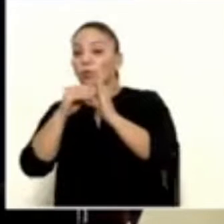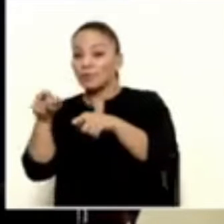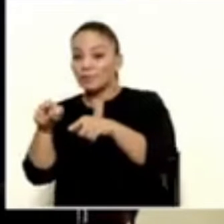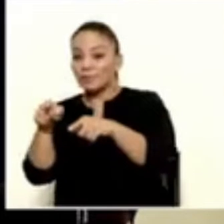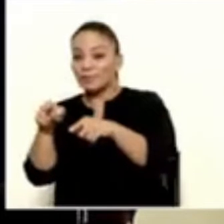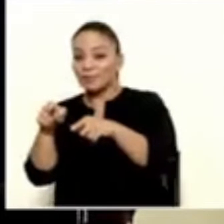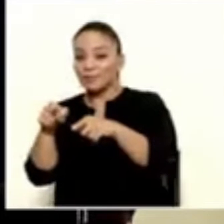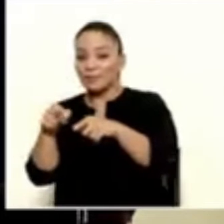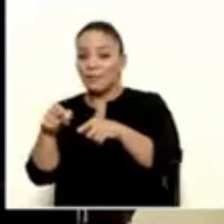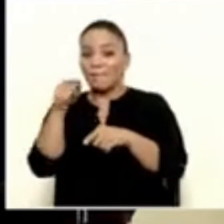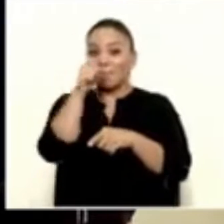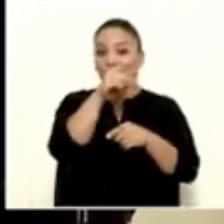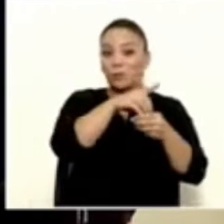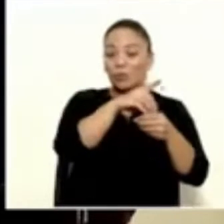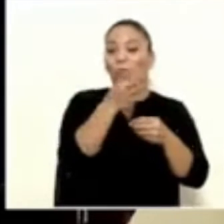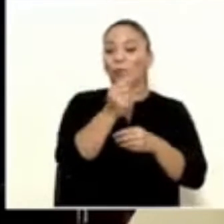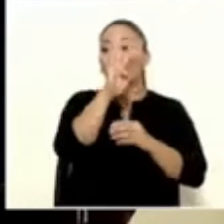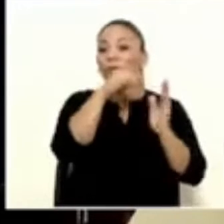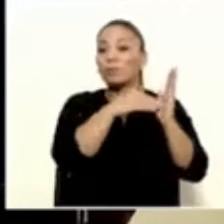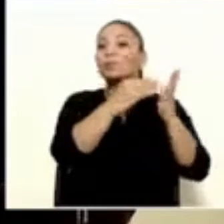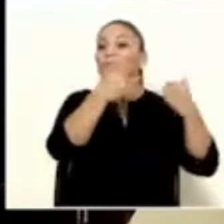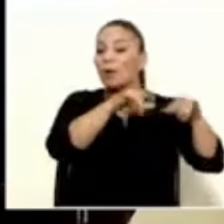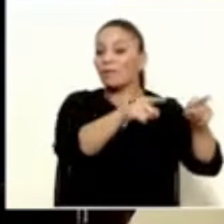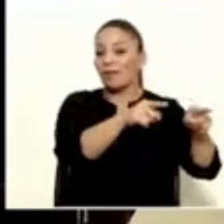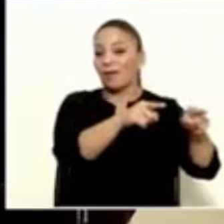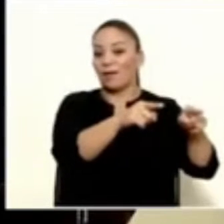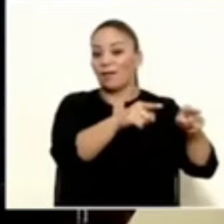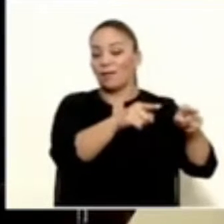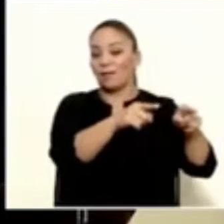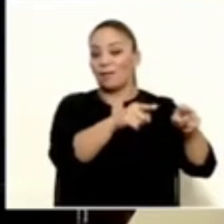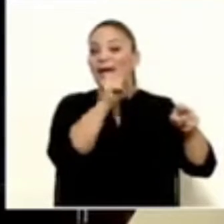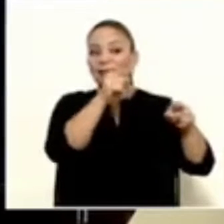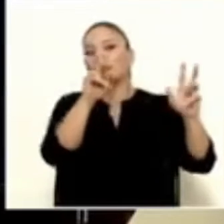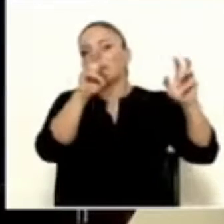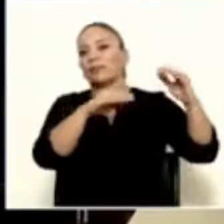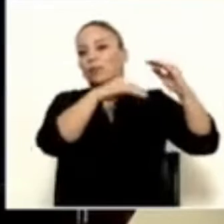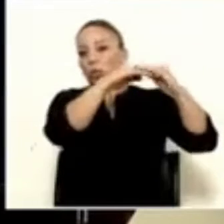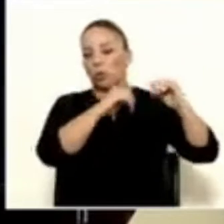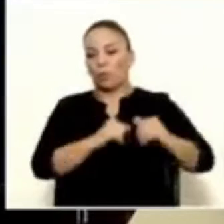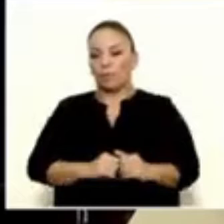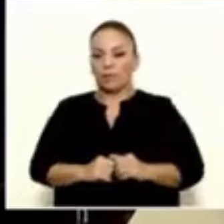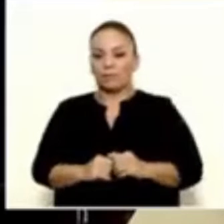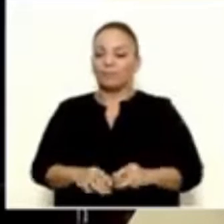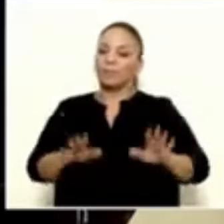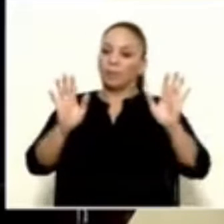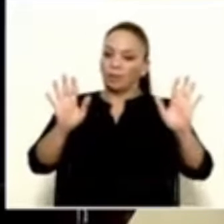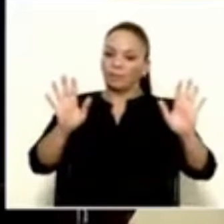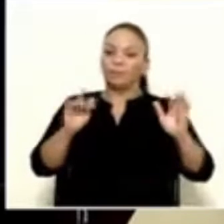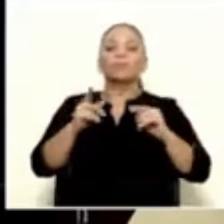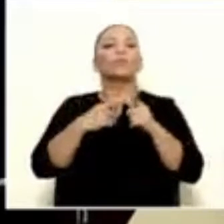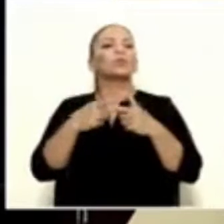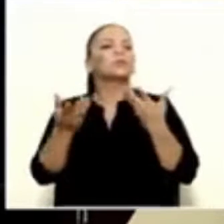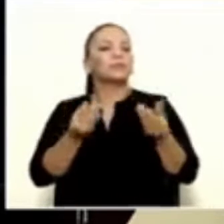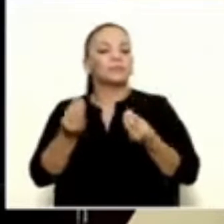ya que estamos hablando de 4 millones todavía. Ese debería ser el tope. Entonces, vamos a